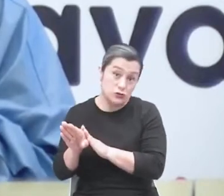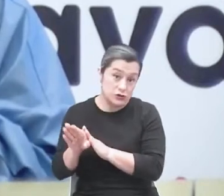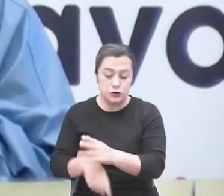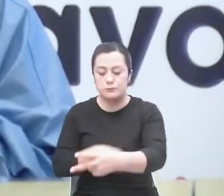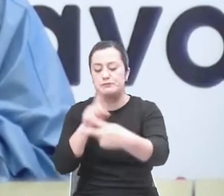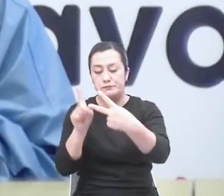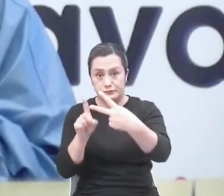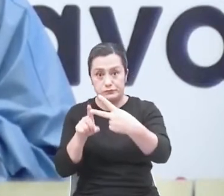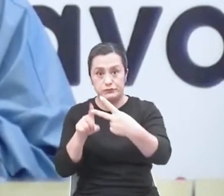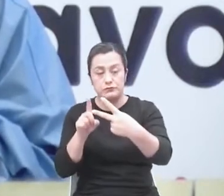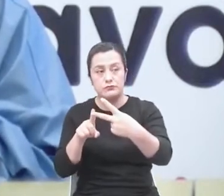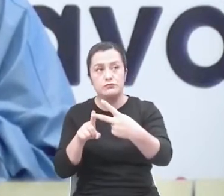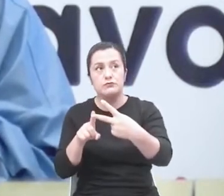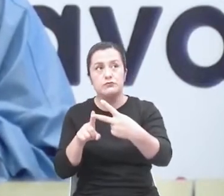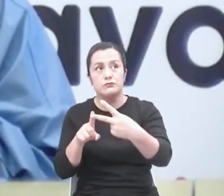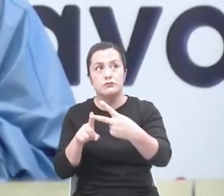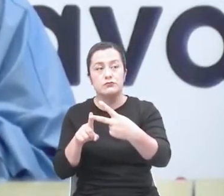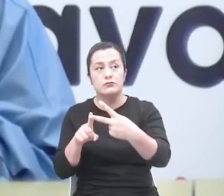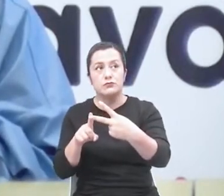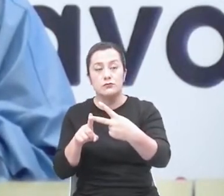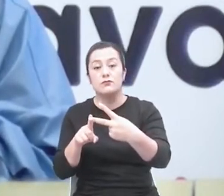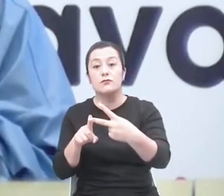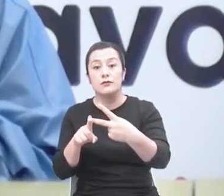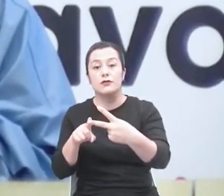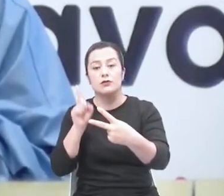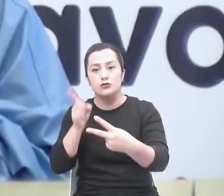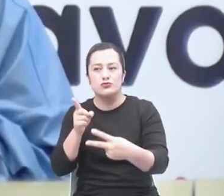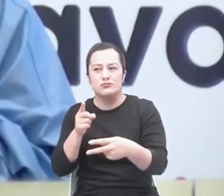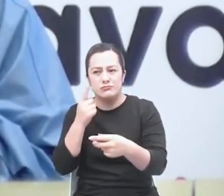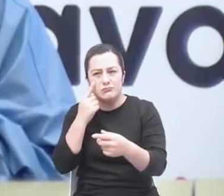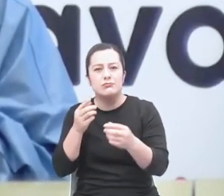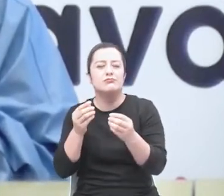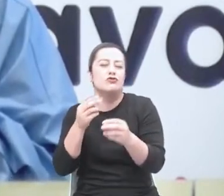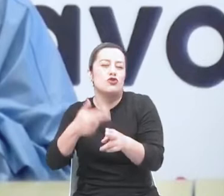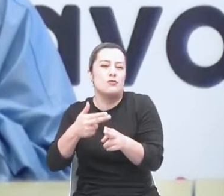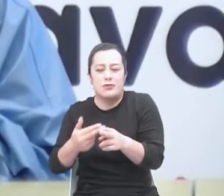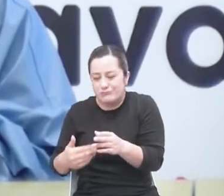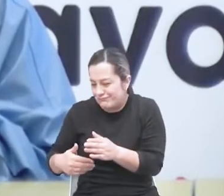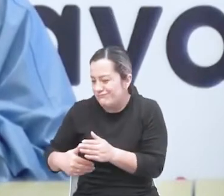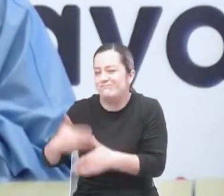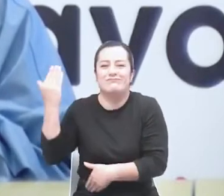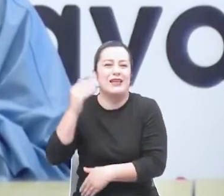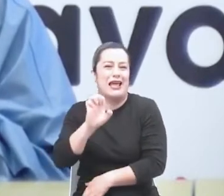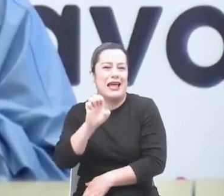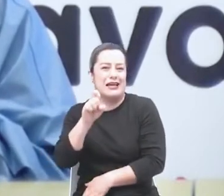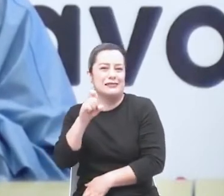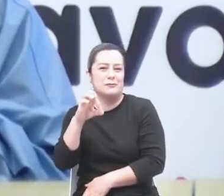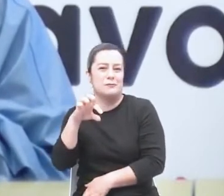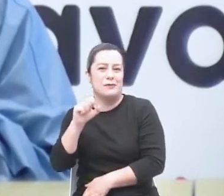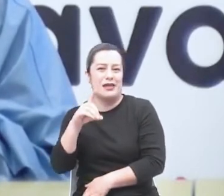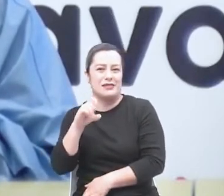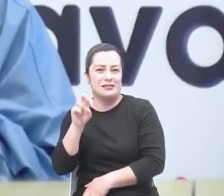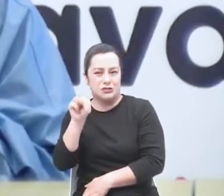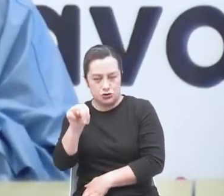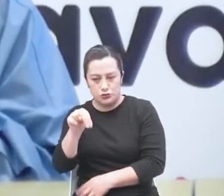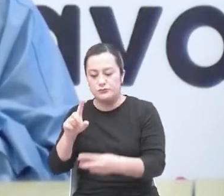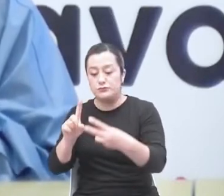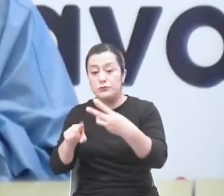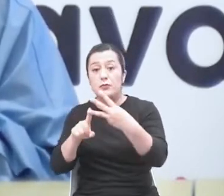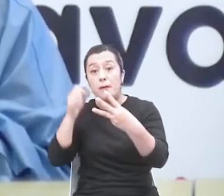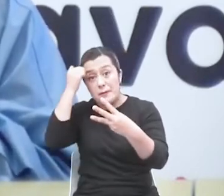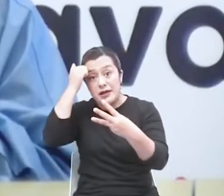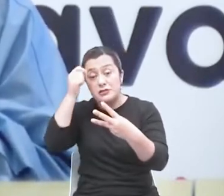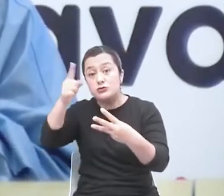ejercicio dentro de lo que denominamos expedición de educación inicial, un proceso de círculos de aprendizaje con maestros,